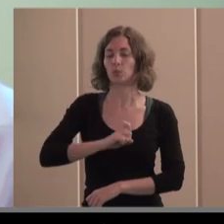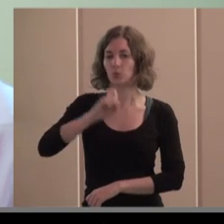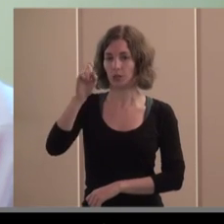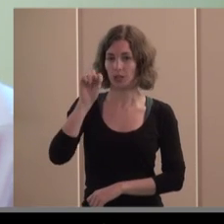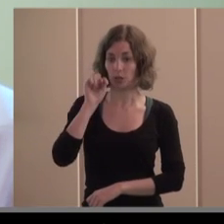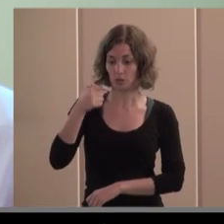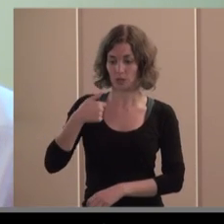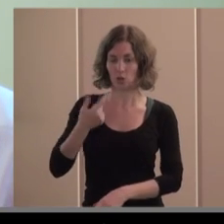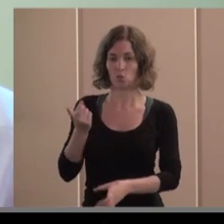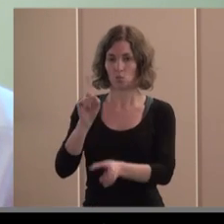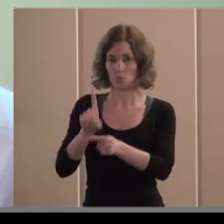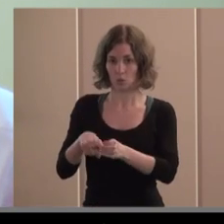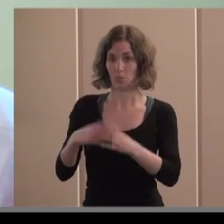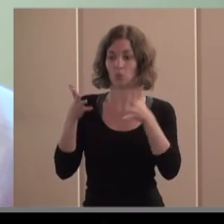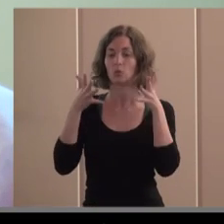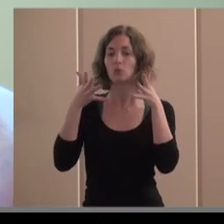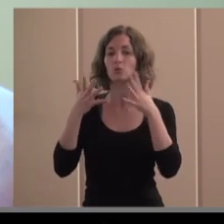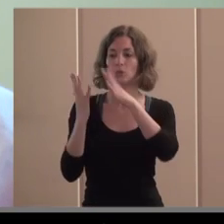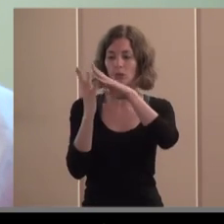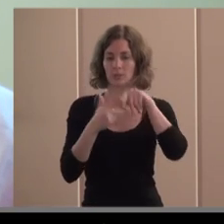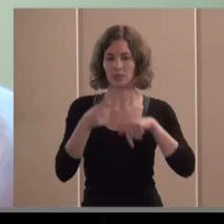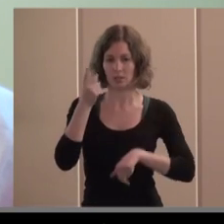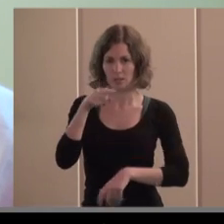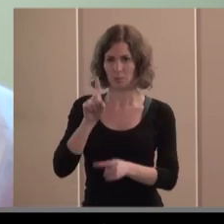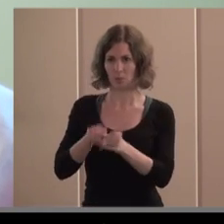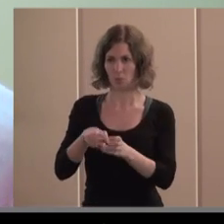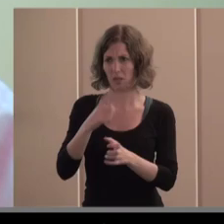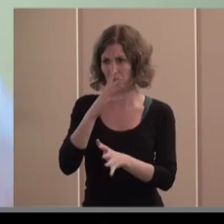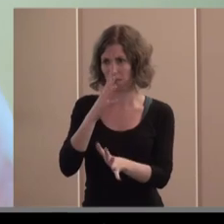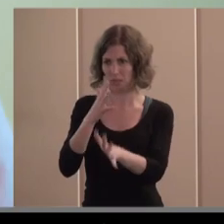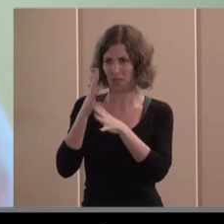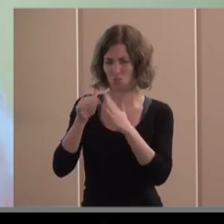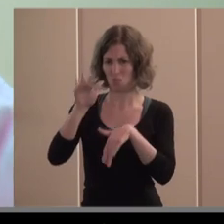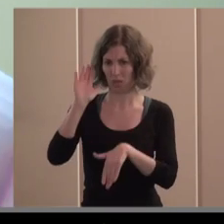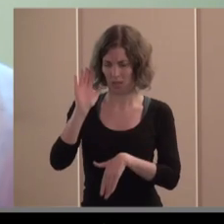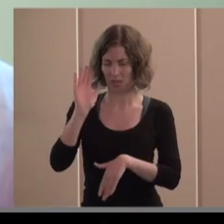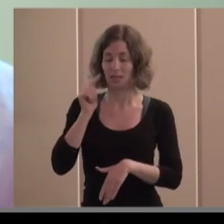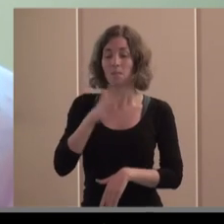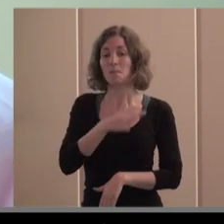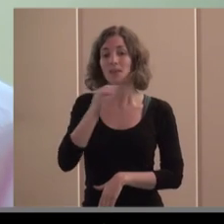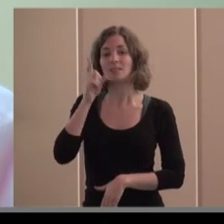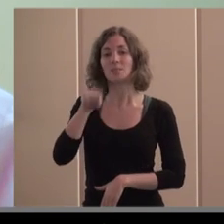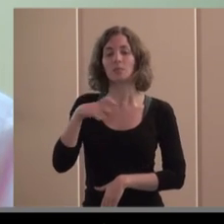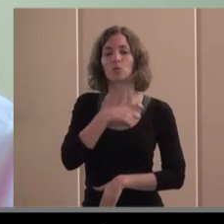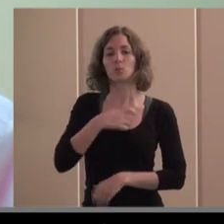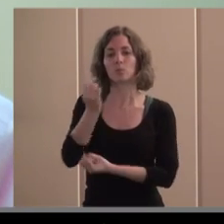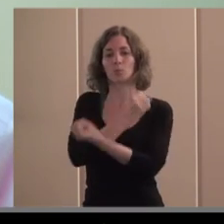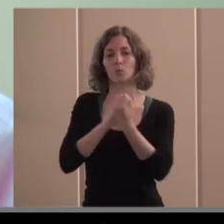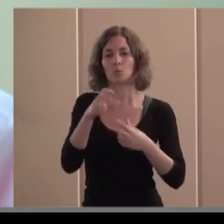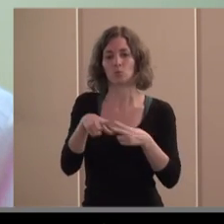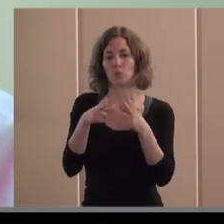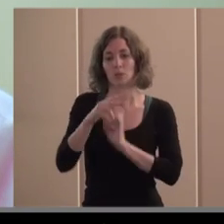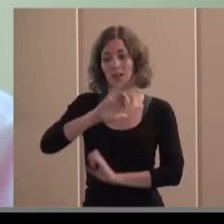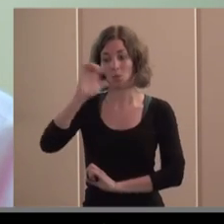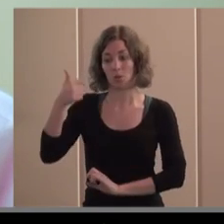soy miembro de su Consejo de Administración también hace ya más de una década y del propio Comité Económico y Social Europeo donde estoy hace